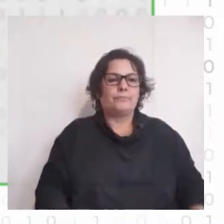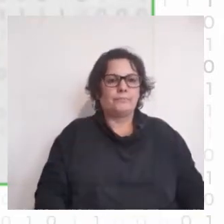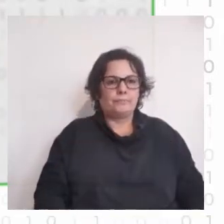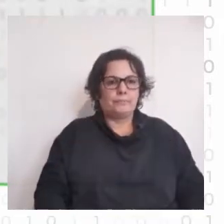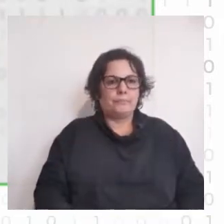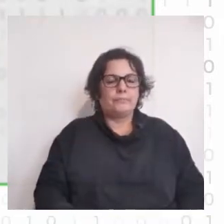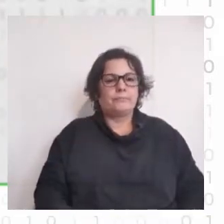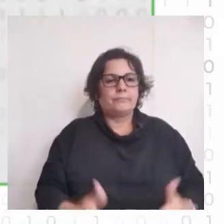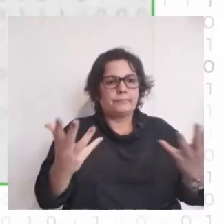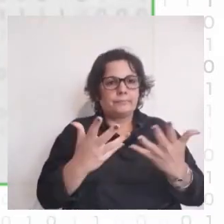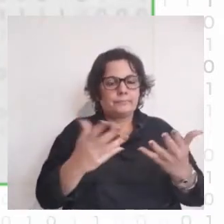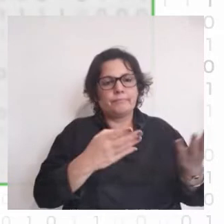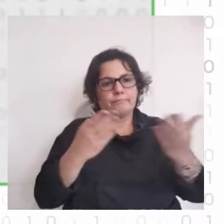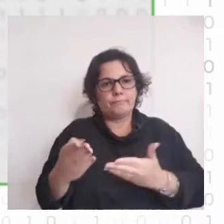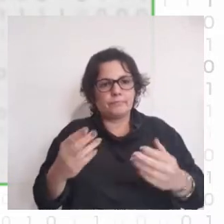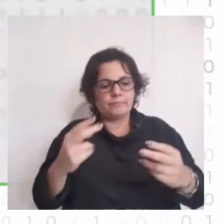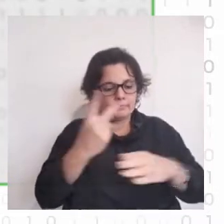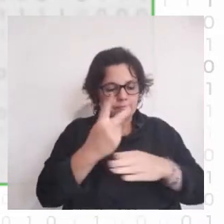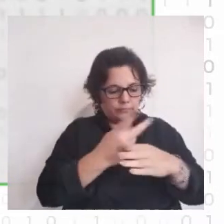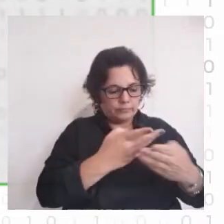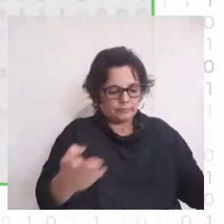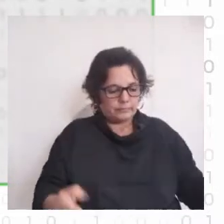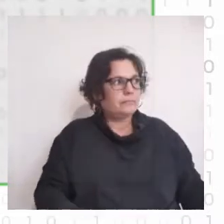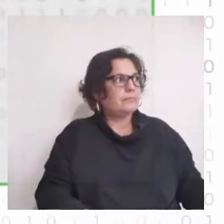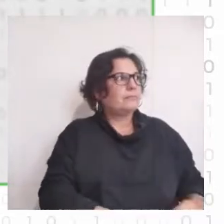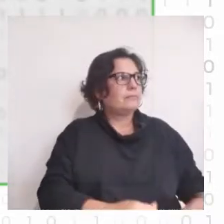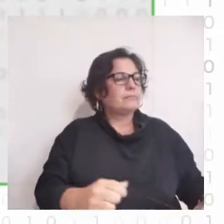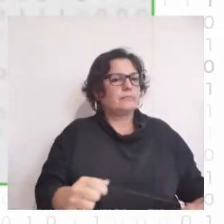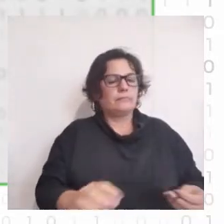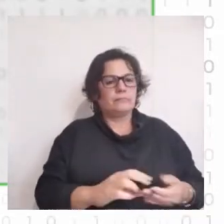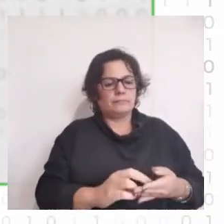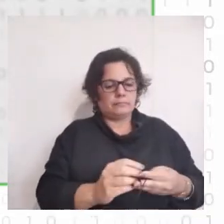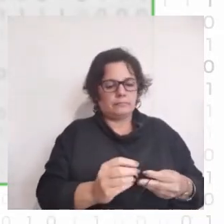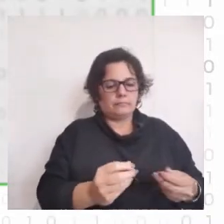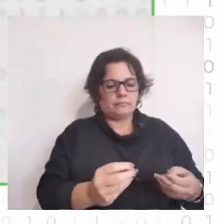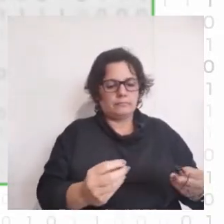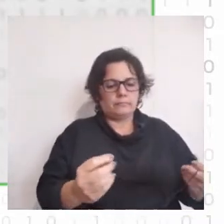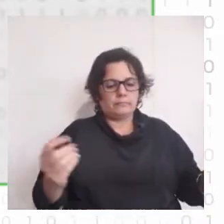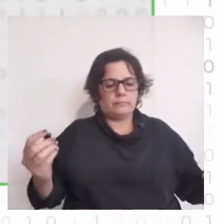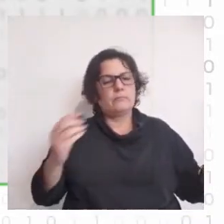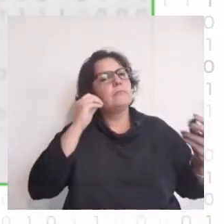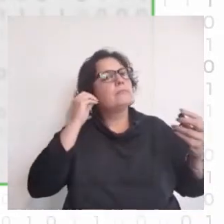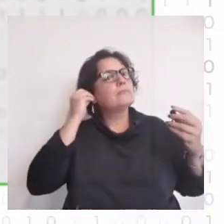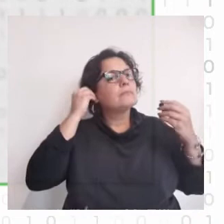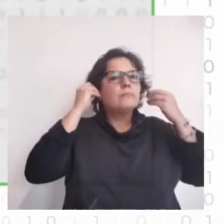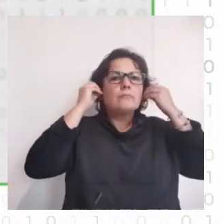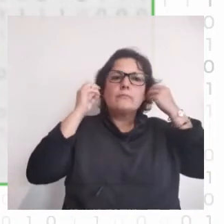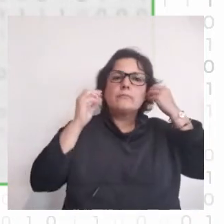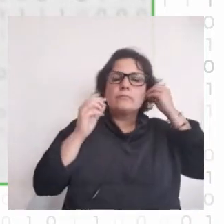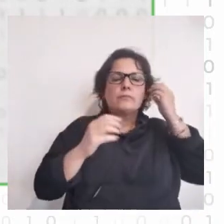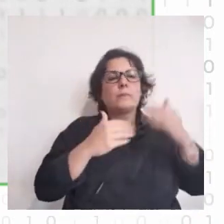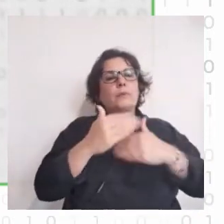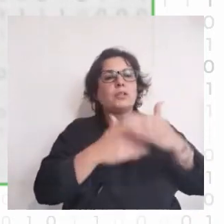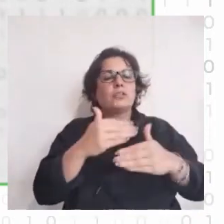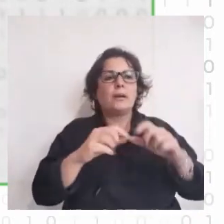Ahora vamos a pasar a la segunda presentación de la mañana que es de Marina Gardela que va a hablar sobre procesamiento de imágenes